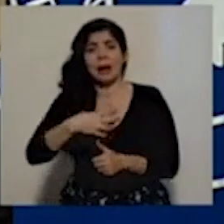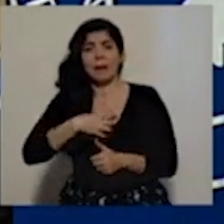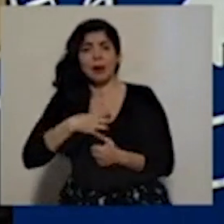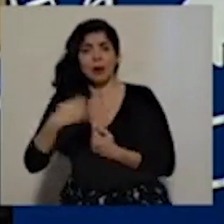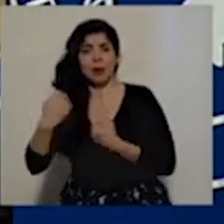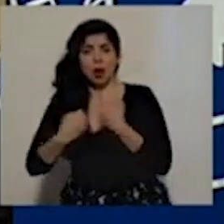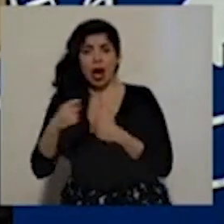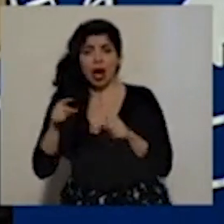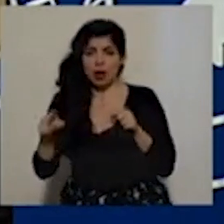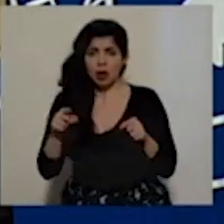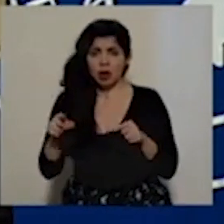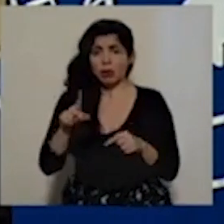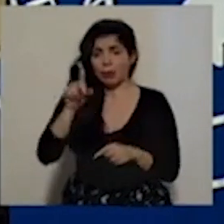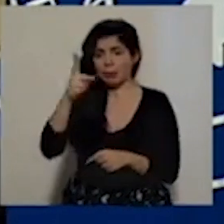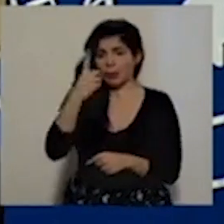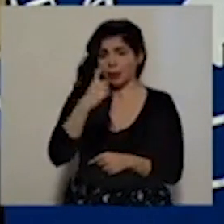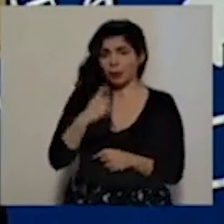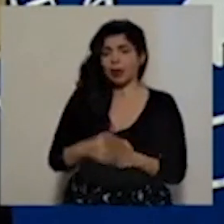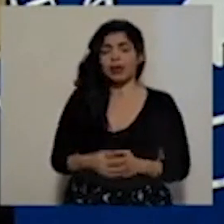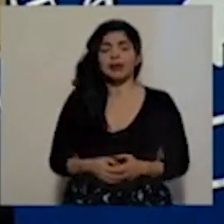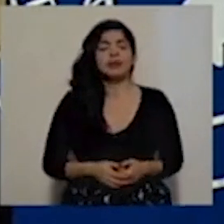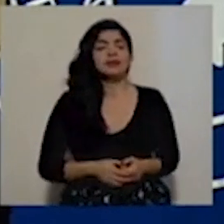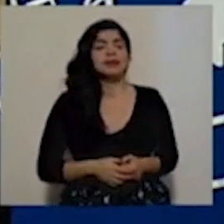vehículo? Nos consulta.